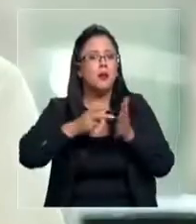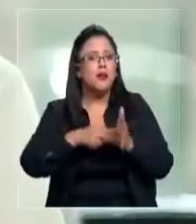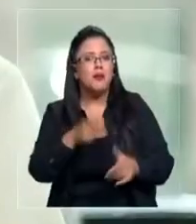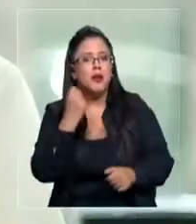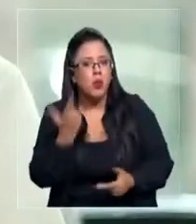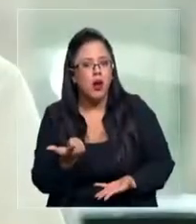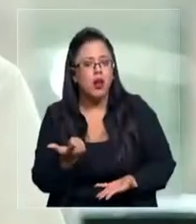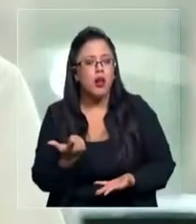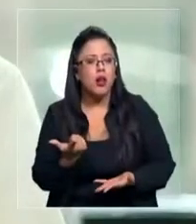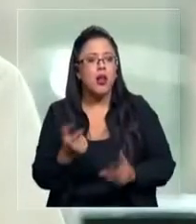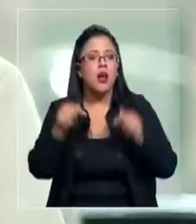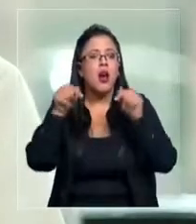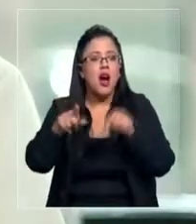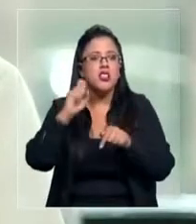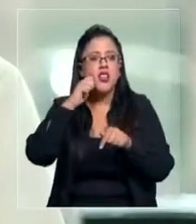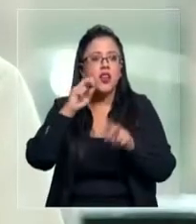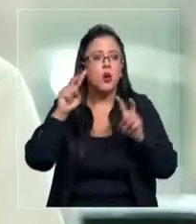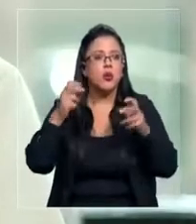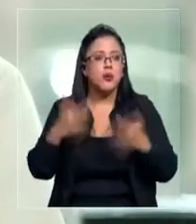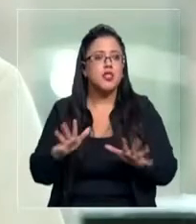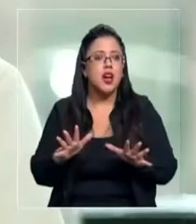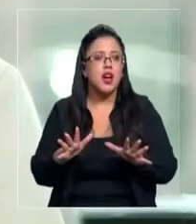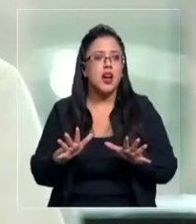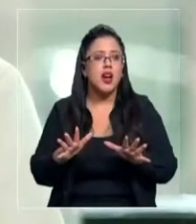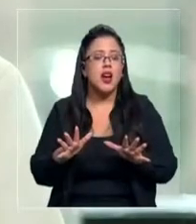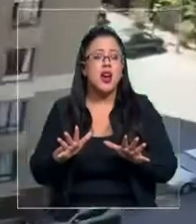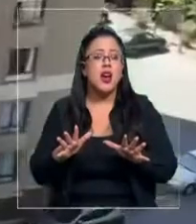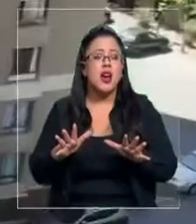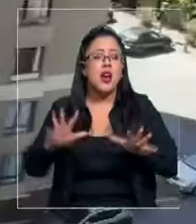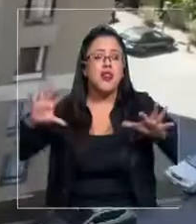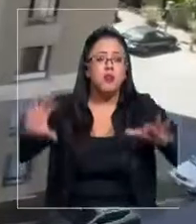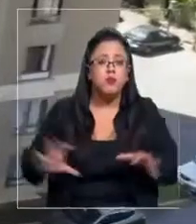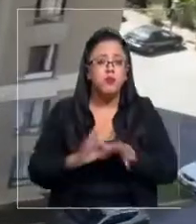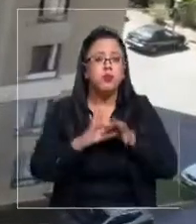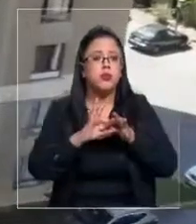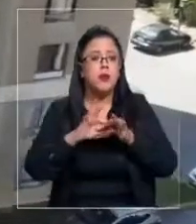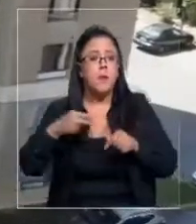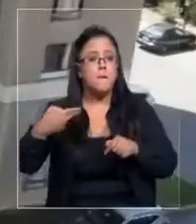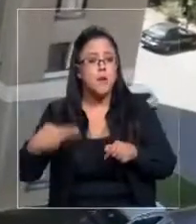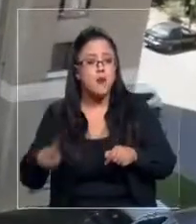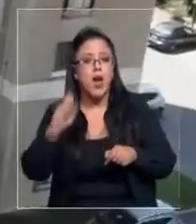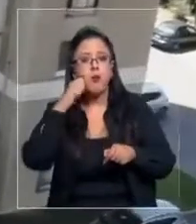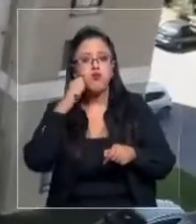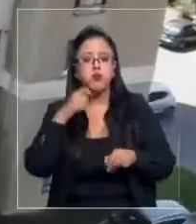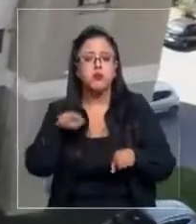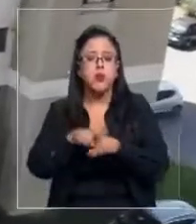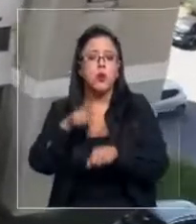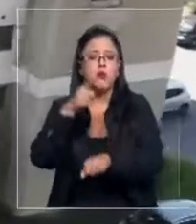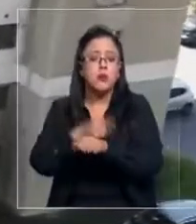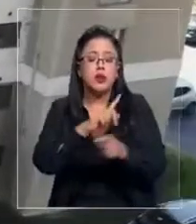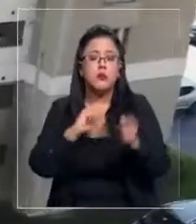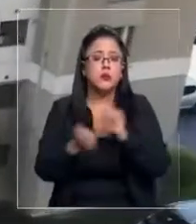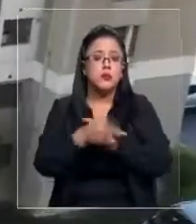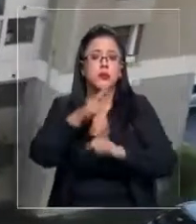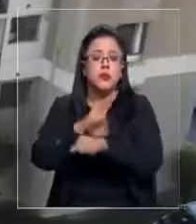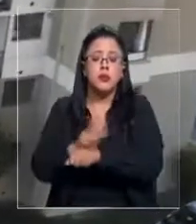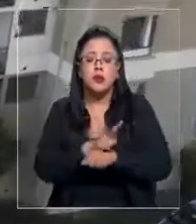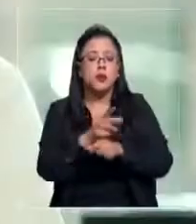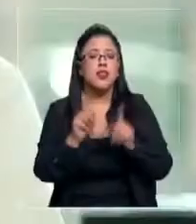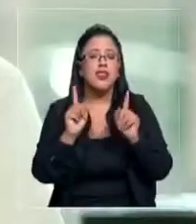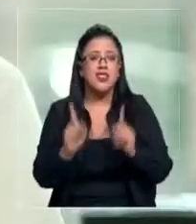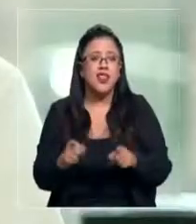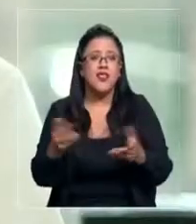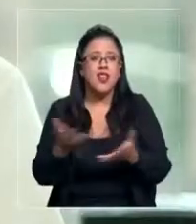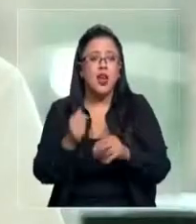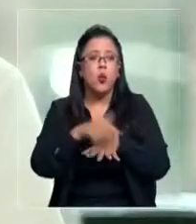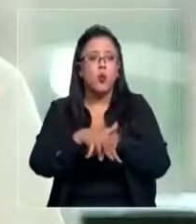Hay un reglamento de copopiedad que fue desarrollado por la inmobiliaria. Se estableció como mandato para cambiar la administración. Tendría que haber